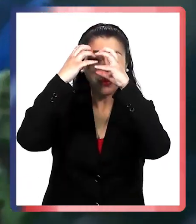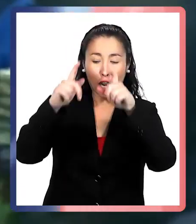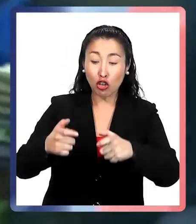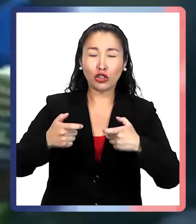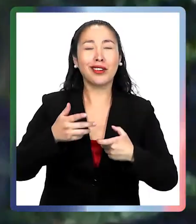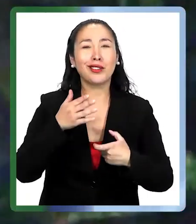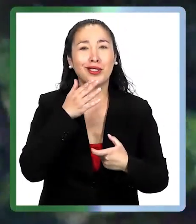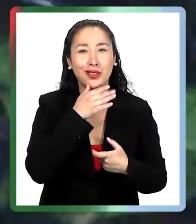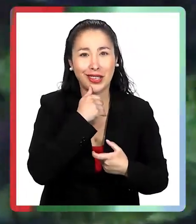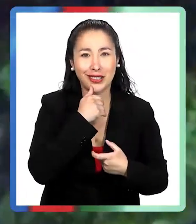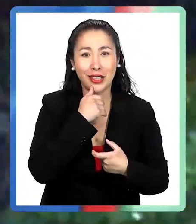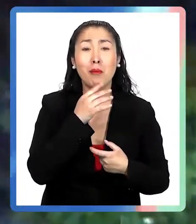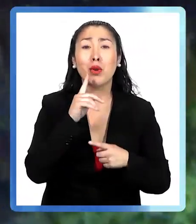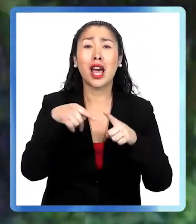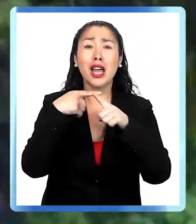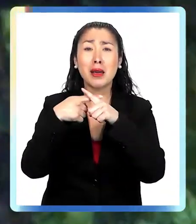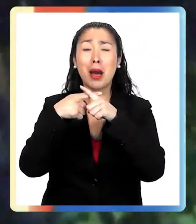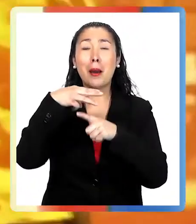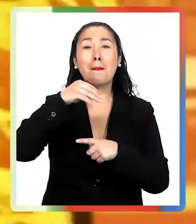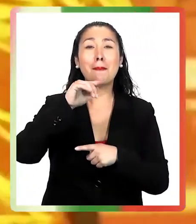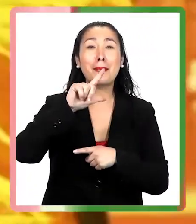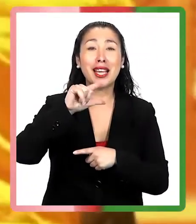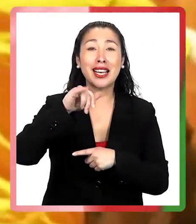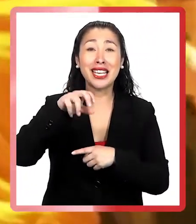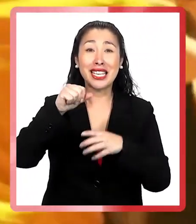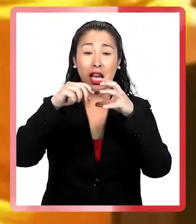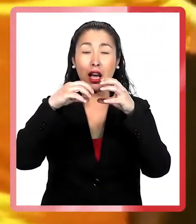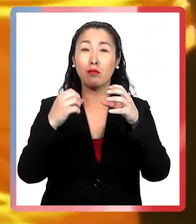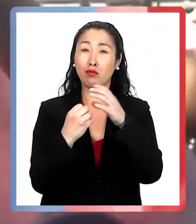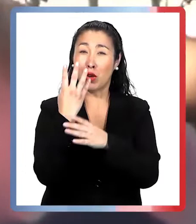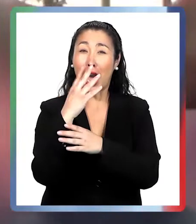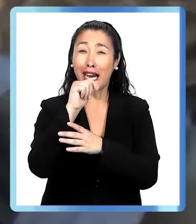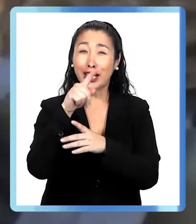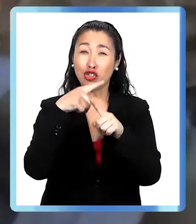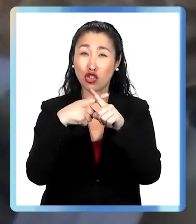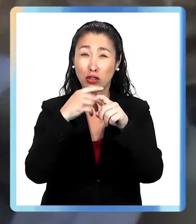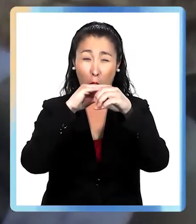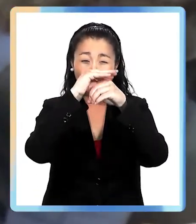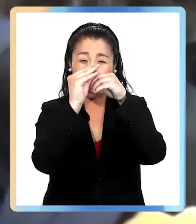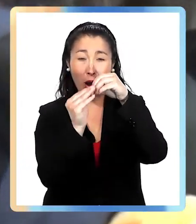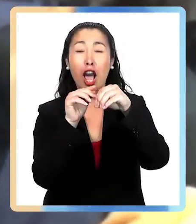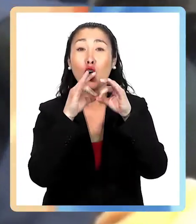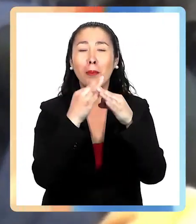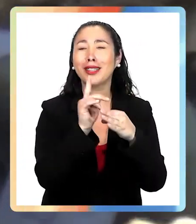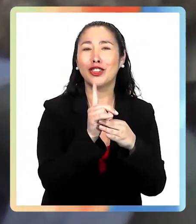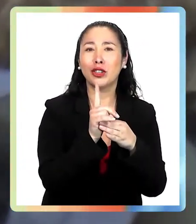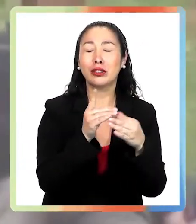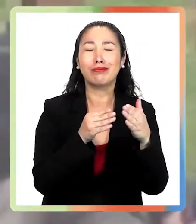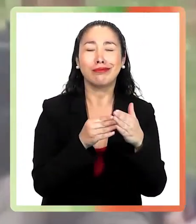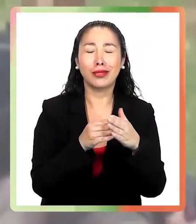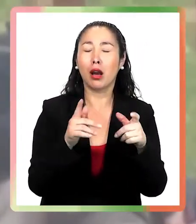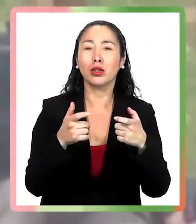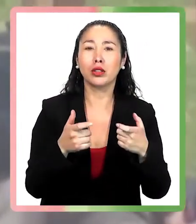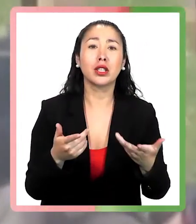de impulso, porque además tengo los cables pelados, la mielina que recubre los axones no está completada. ¿A quién se completa? Una